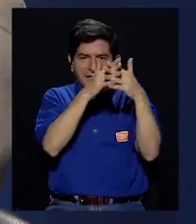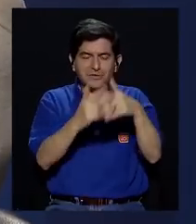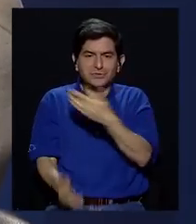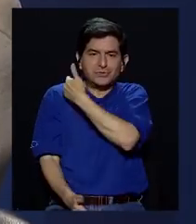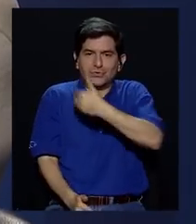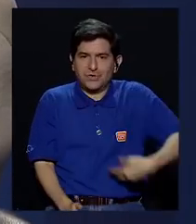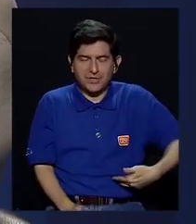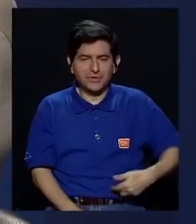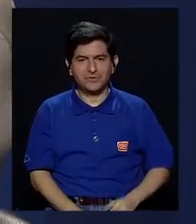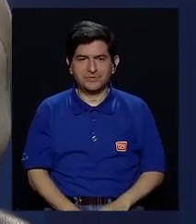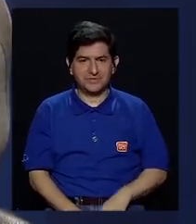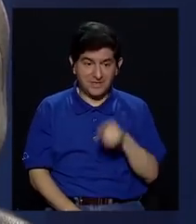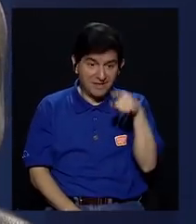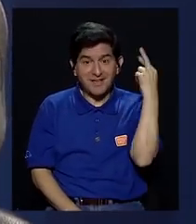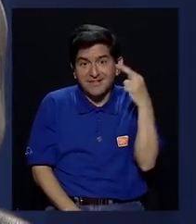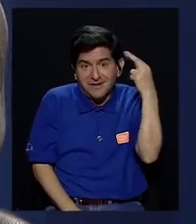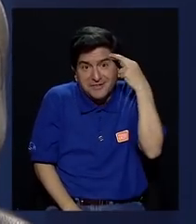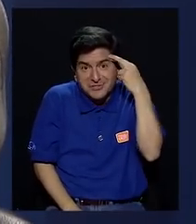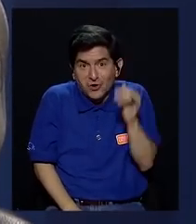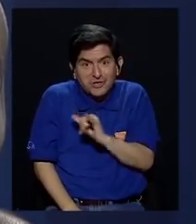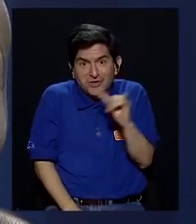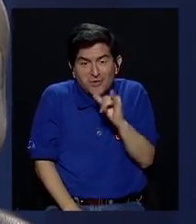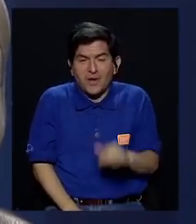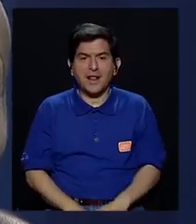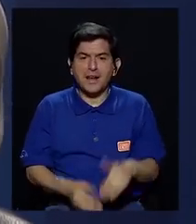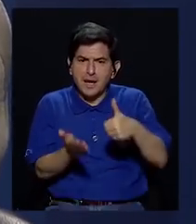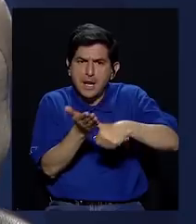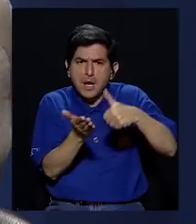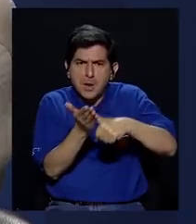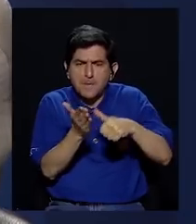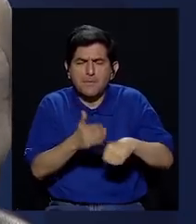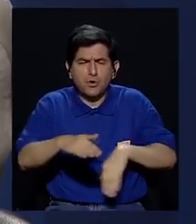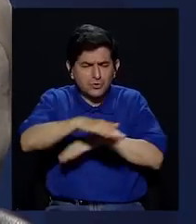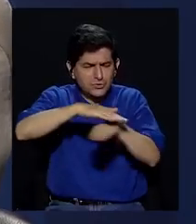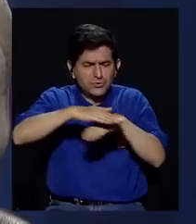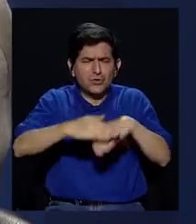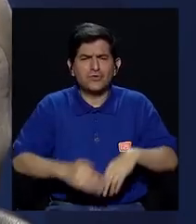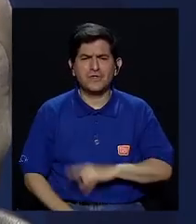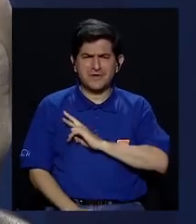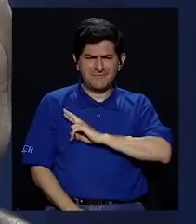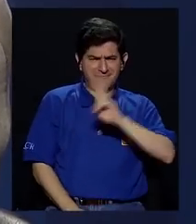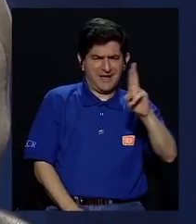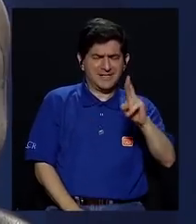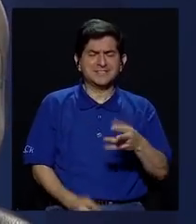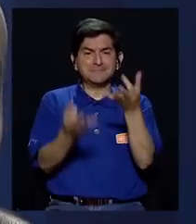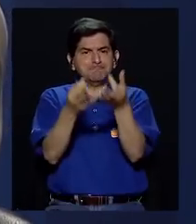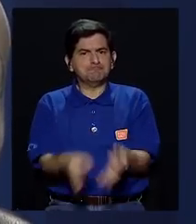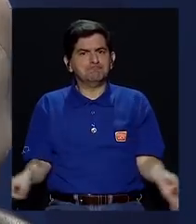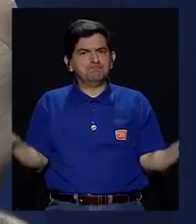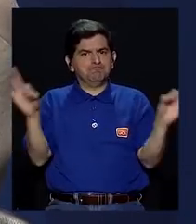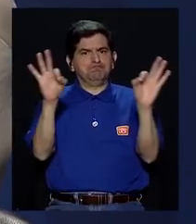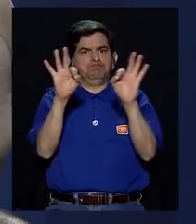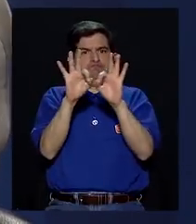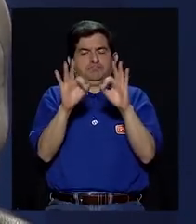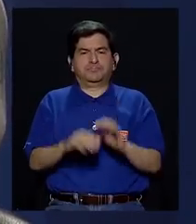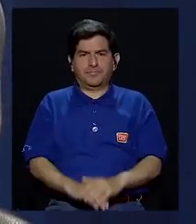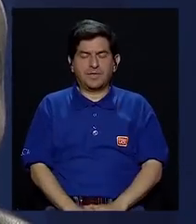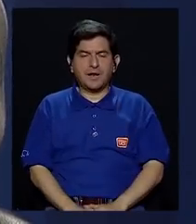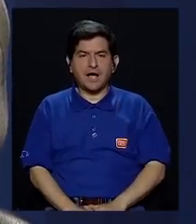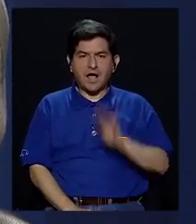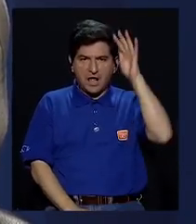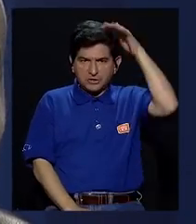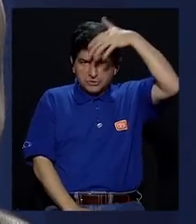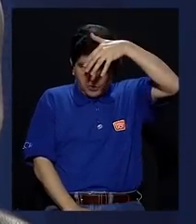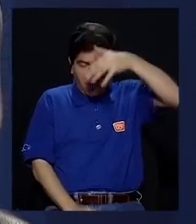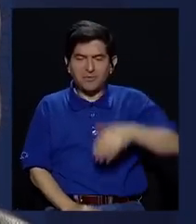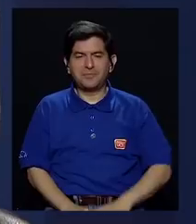Estados Unidos. No lo hubiéramos imaginado. Por esto, ¿verdad? También por esto. El voto fundamentalista religioso fue determinante para